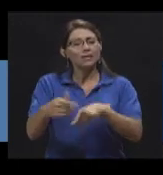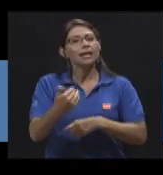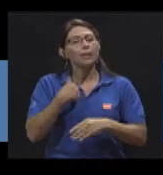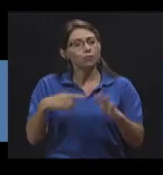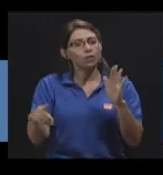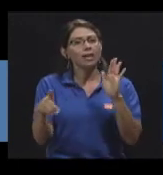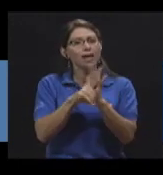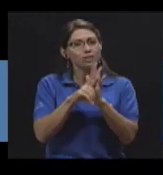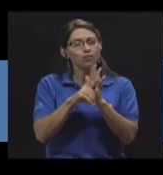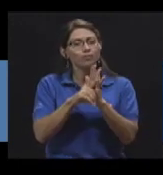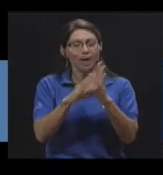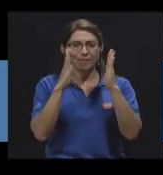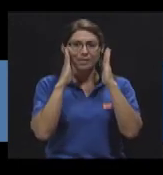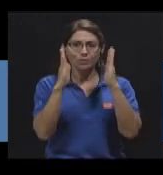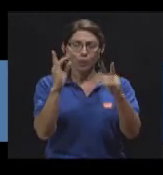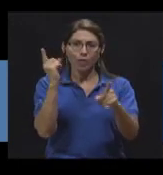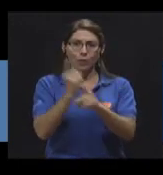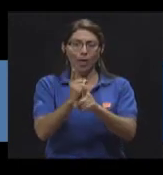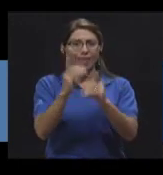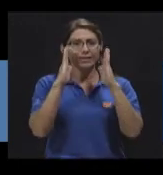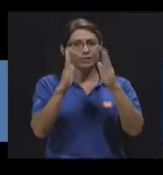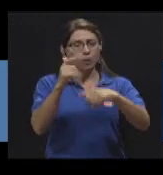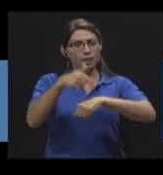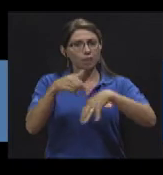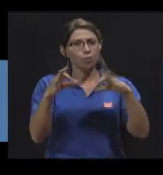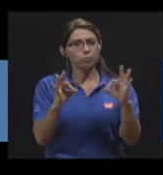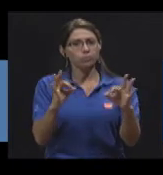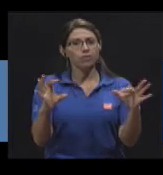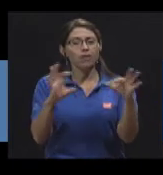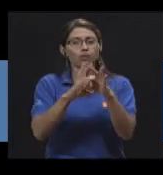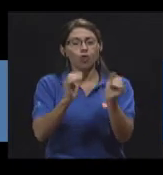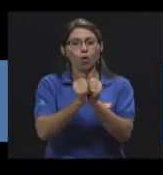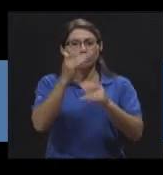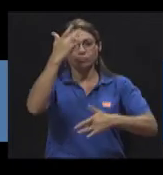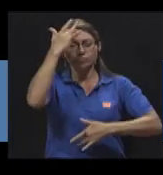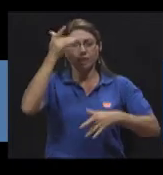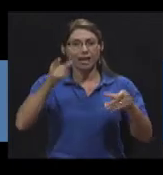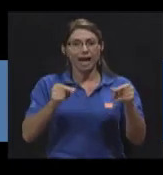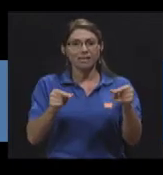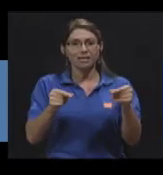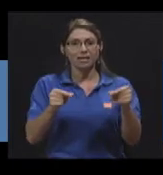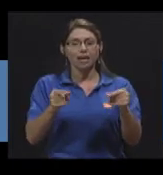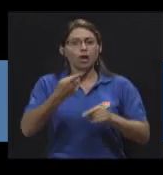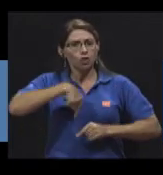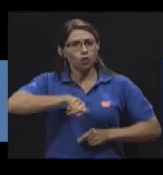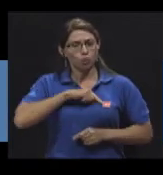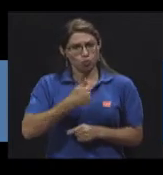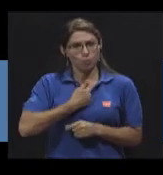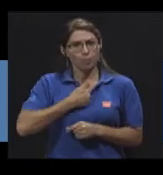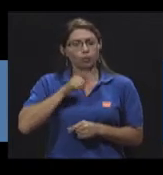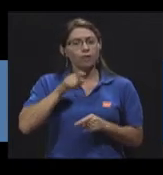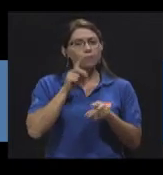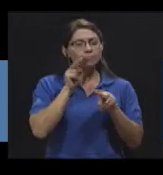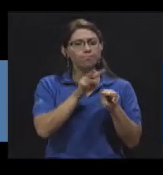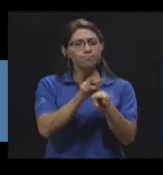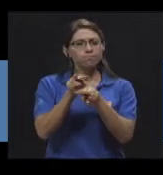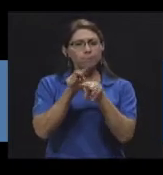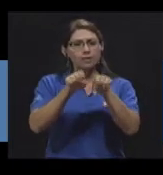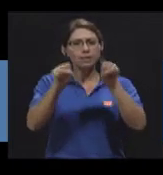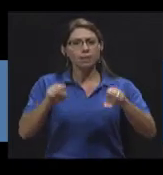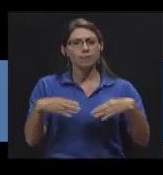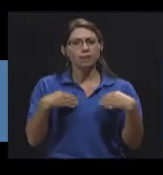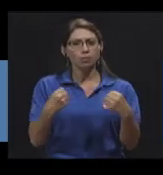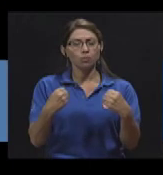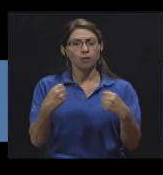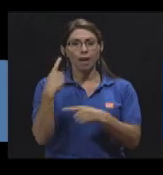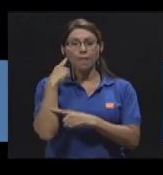en relación al cáncer Y bueno, parte de nosotros está en tener esa vigilancia con nuestro propio sistema de salud Para que el sistema pueda canalizar